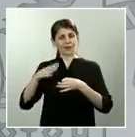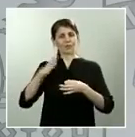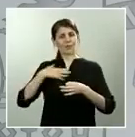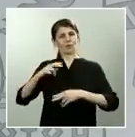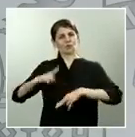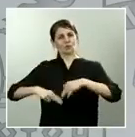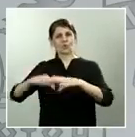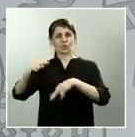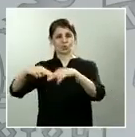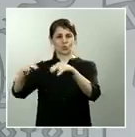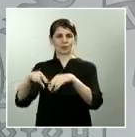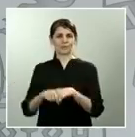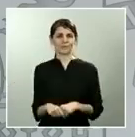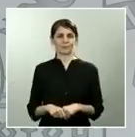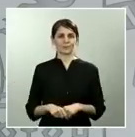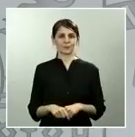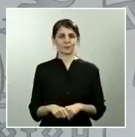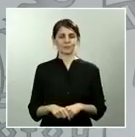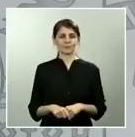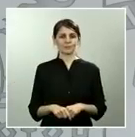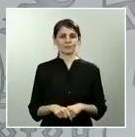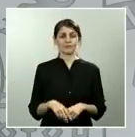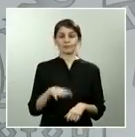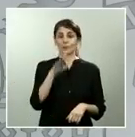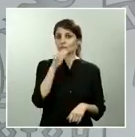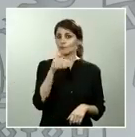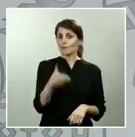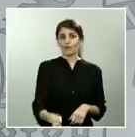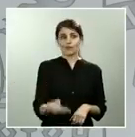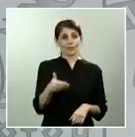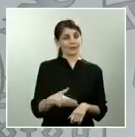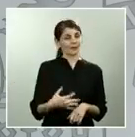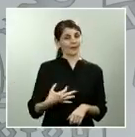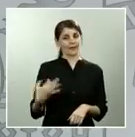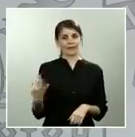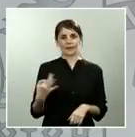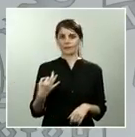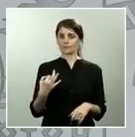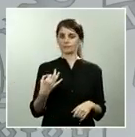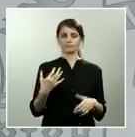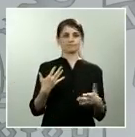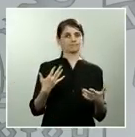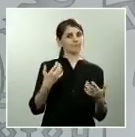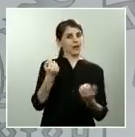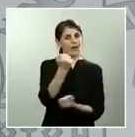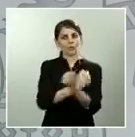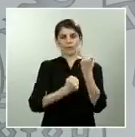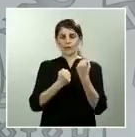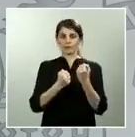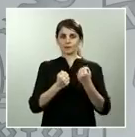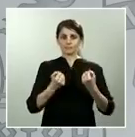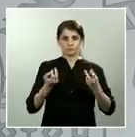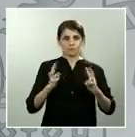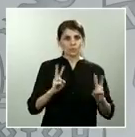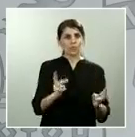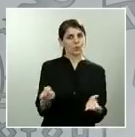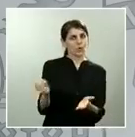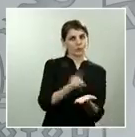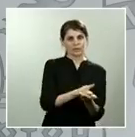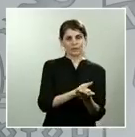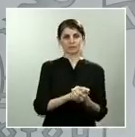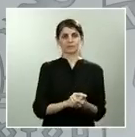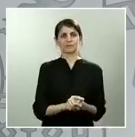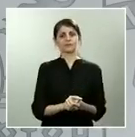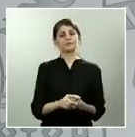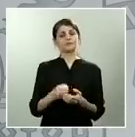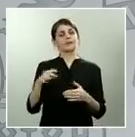hemos trasladado desde el inicio de estas conversaciones, la reactivación de la economía, la revitalización del estado del bienestar, que es